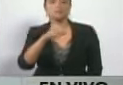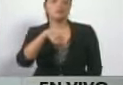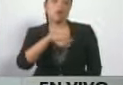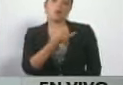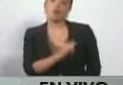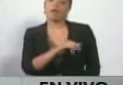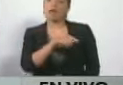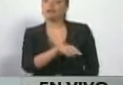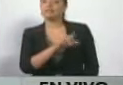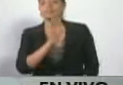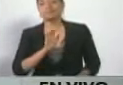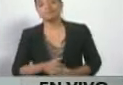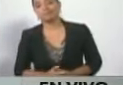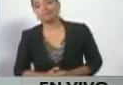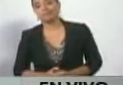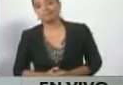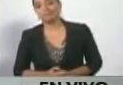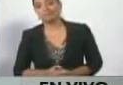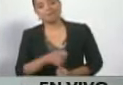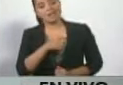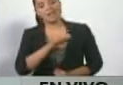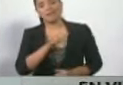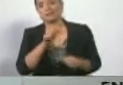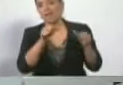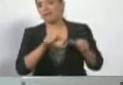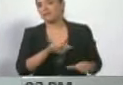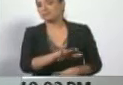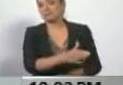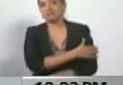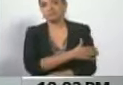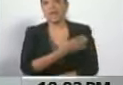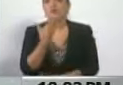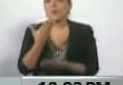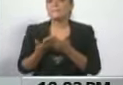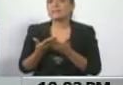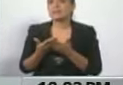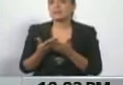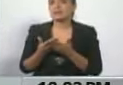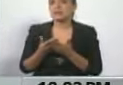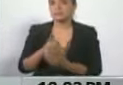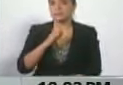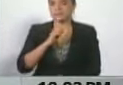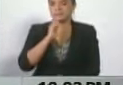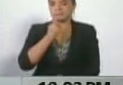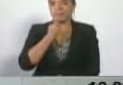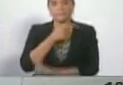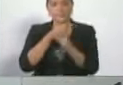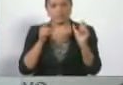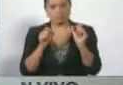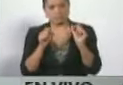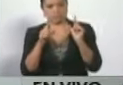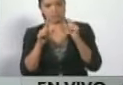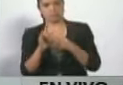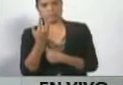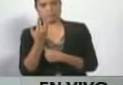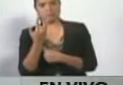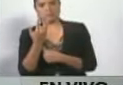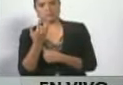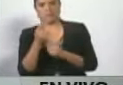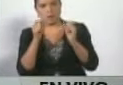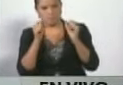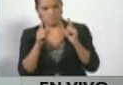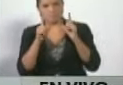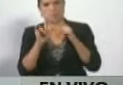eso es lo que hay en la oposición venezolana. Ellos piden reserva sorpresa palabra cierta sorpresa